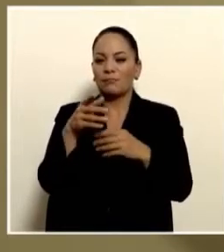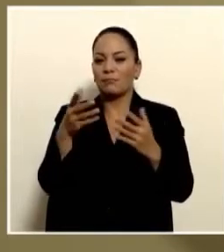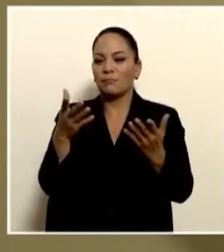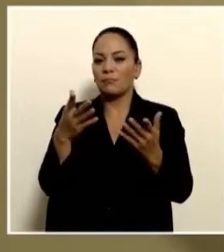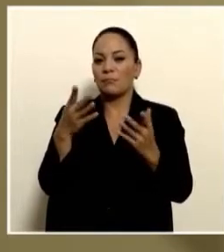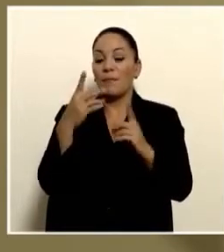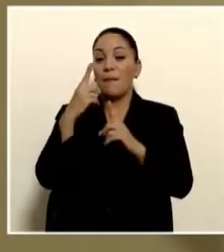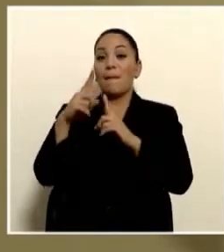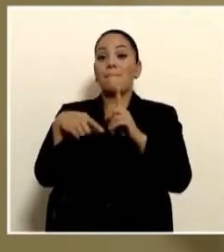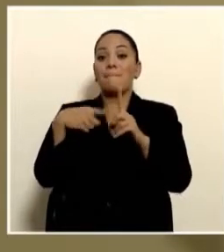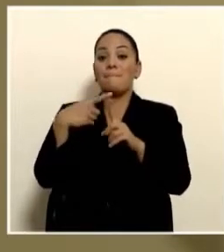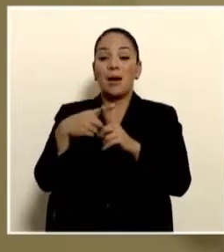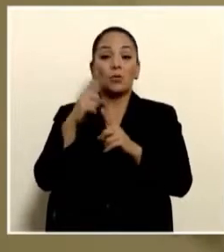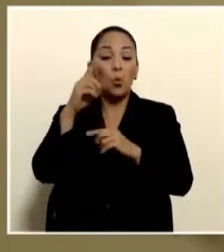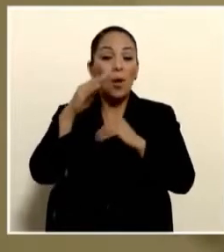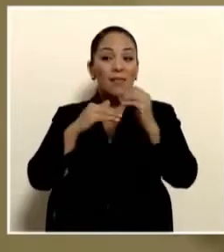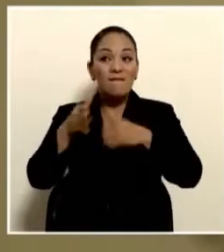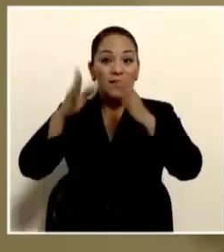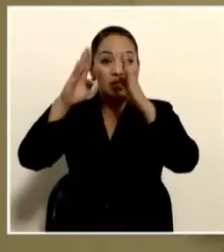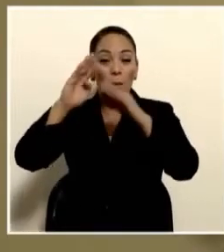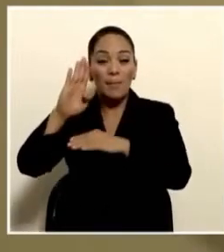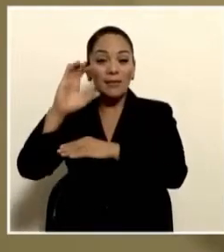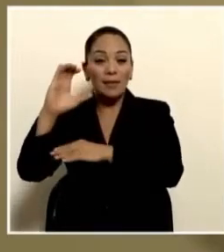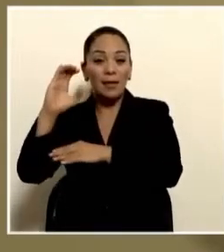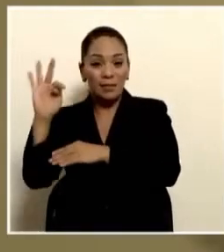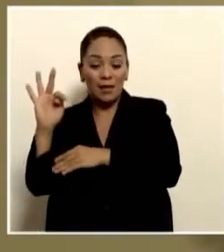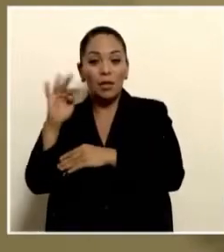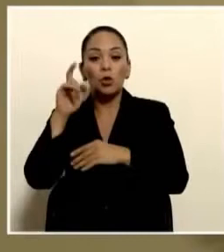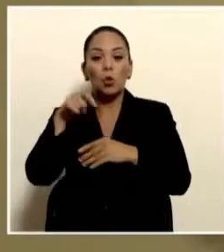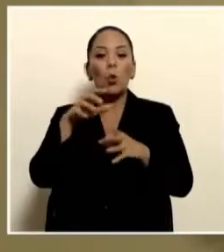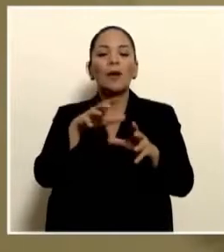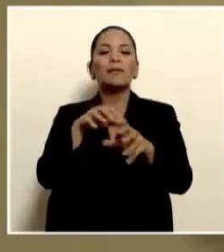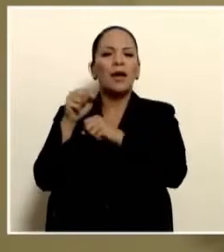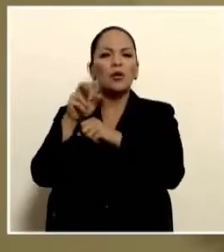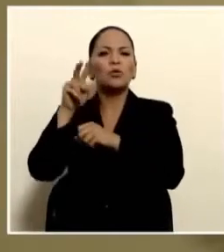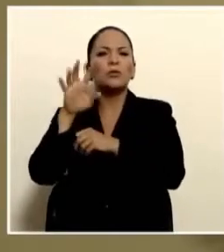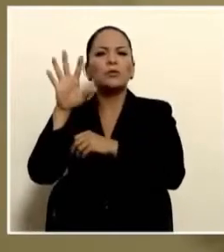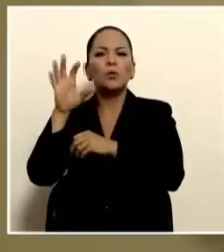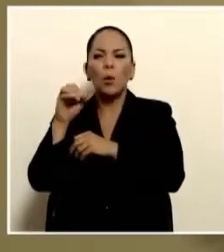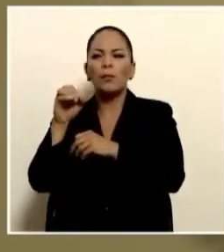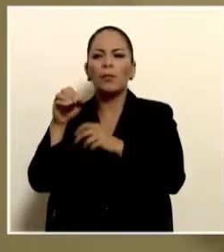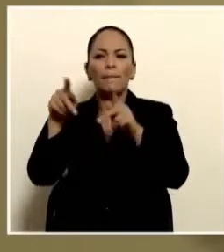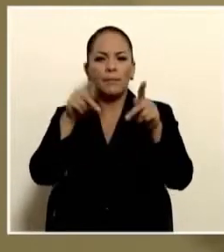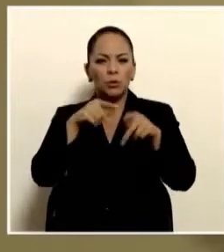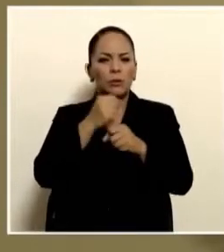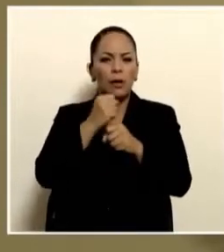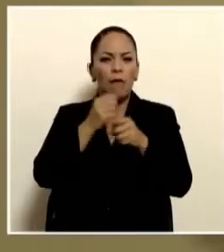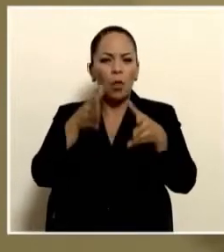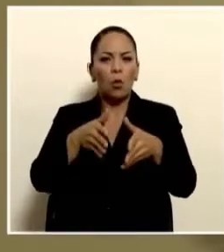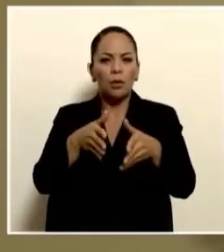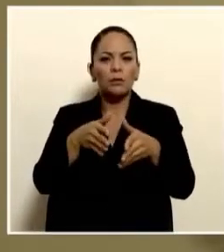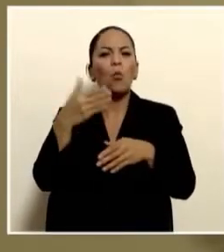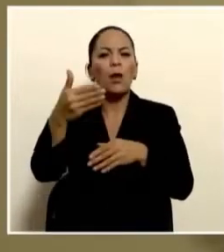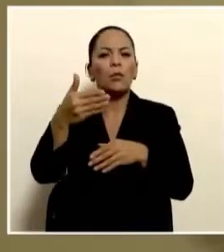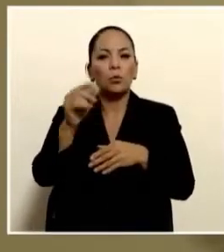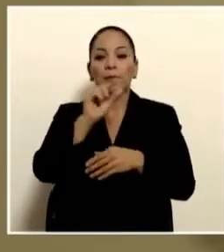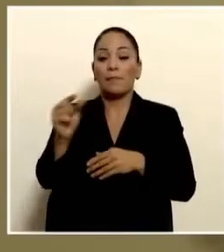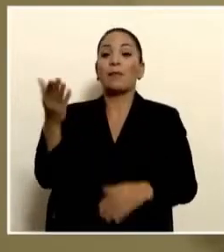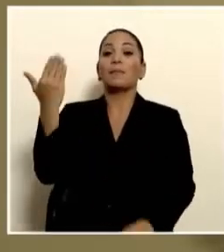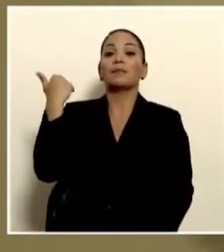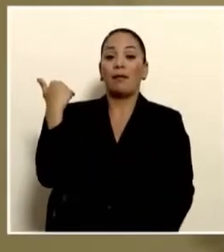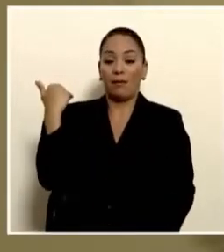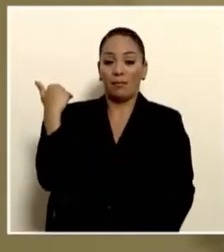de un edificio del BCT 250 empleados. ¿Hace cuánto, señora ministra? La semana pasada,